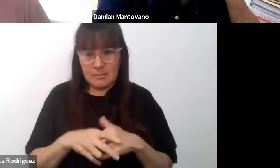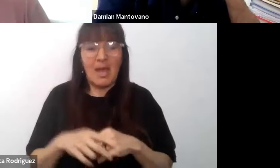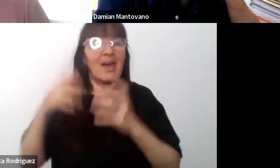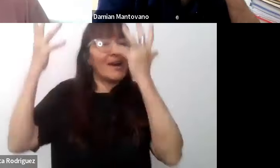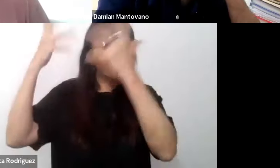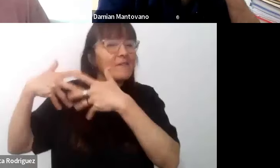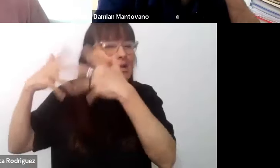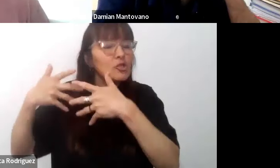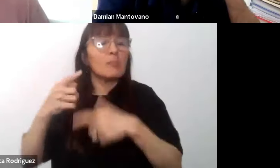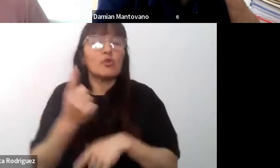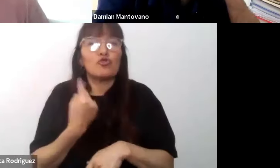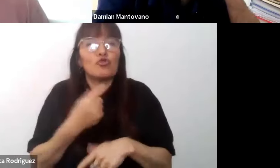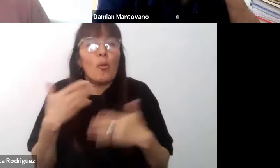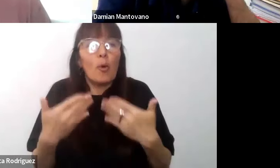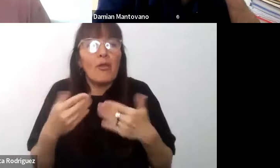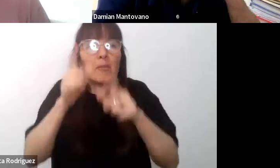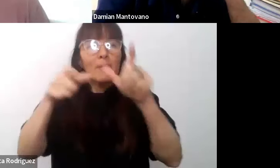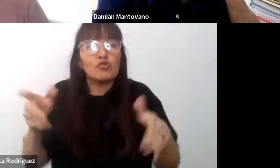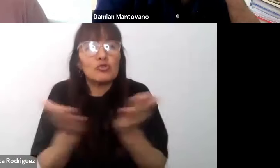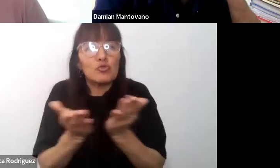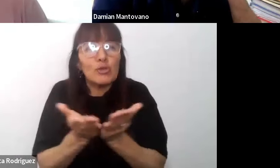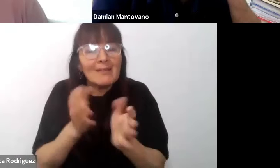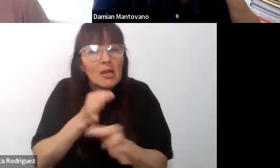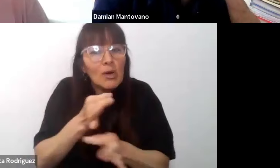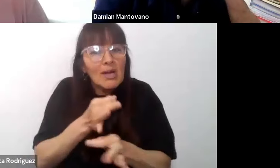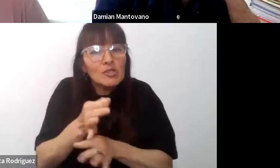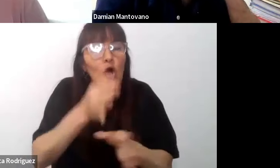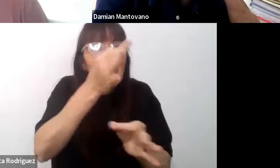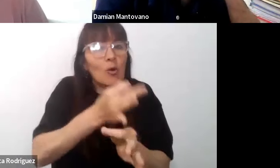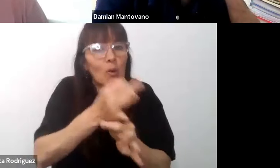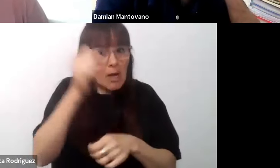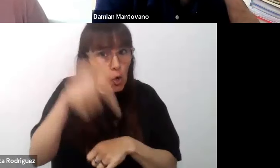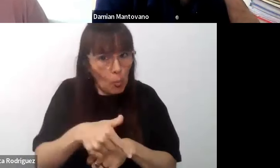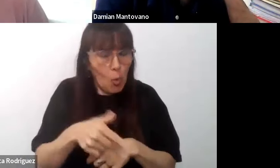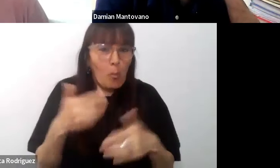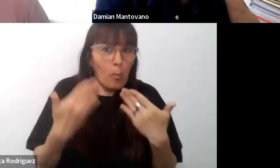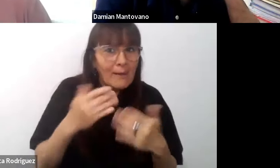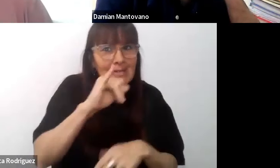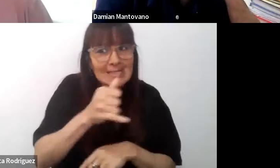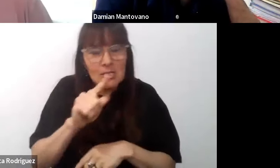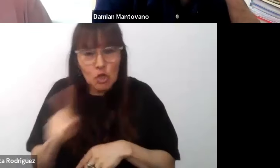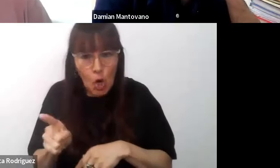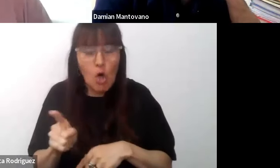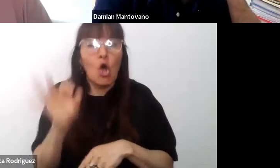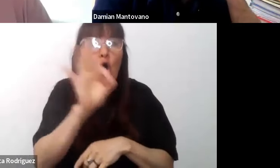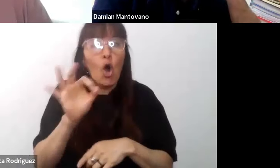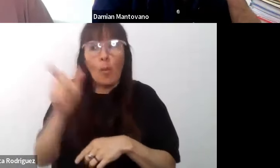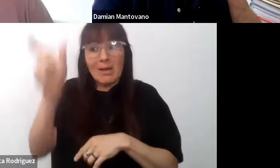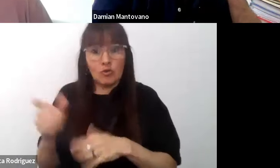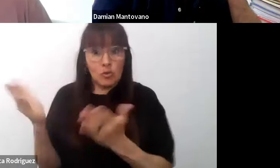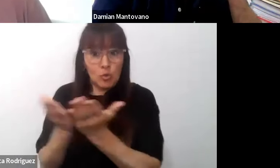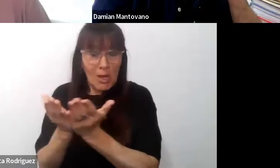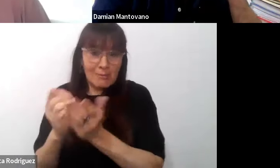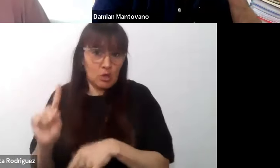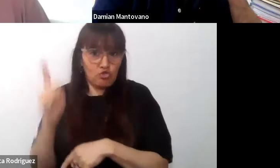podemos escolarizar a estos estudiantes en clases comunes. o bien va a estar solo en una clase común